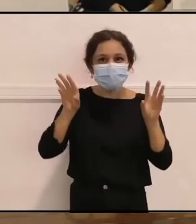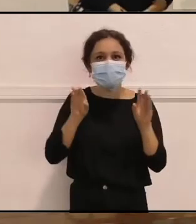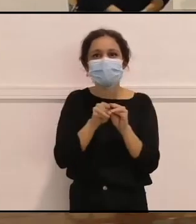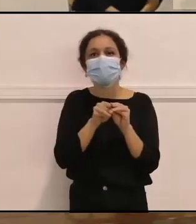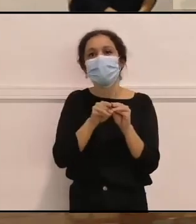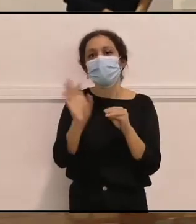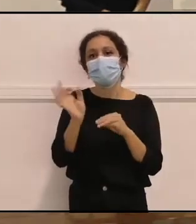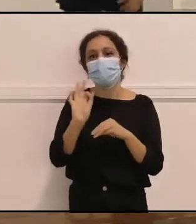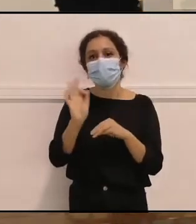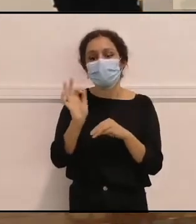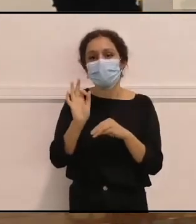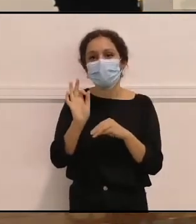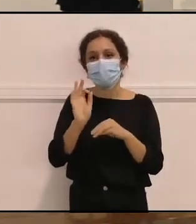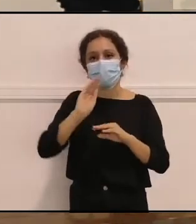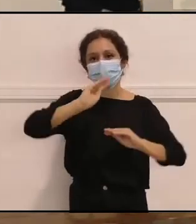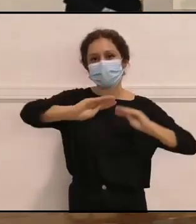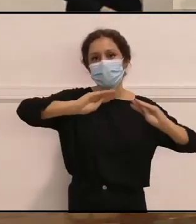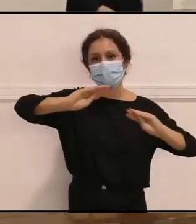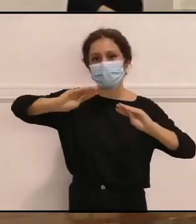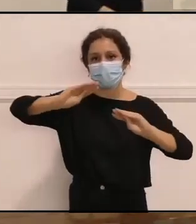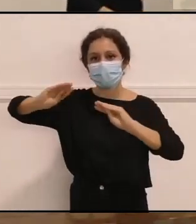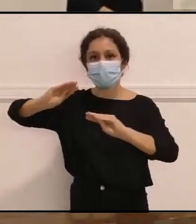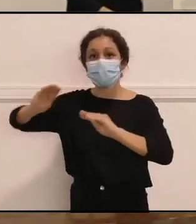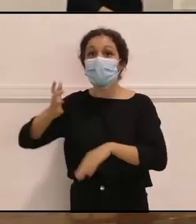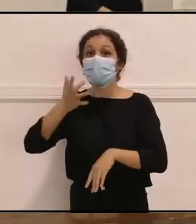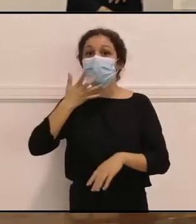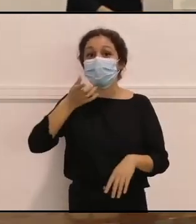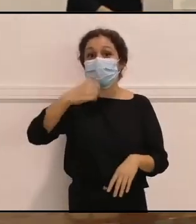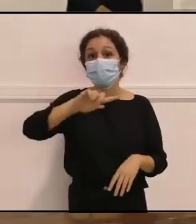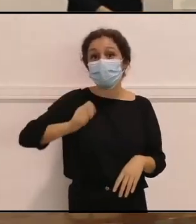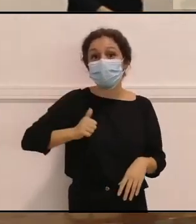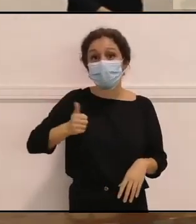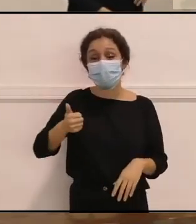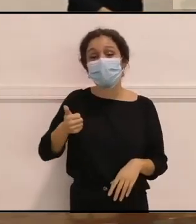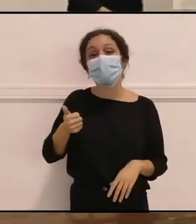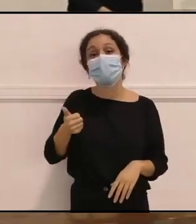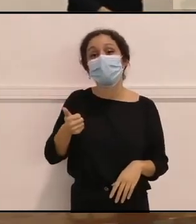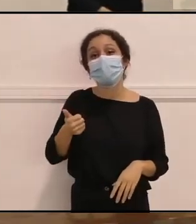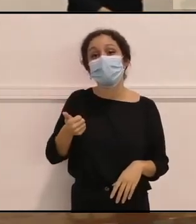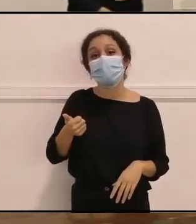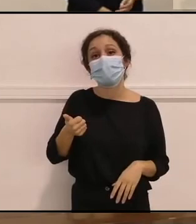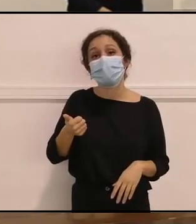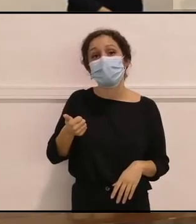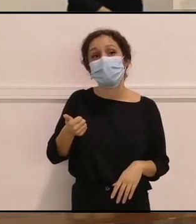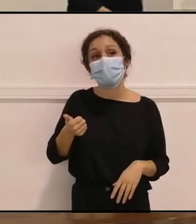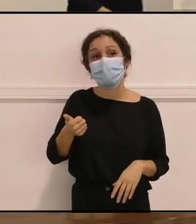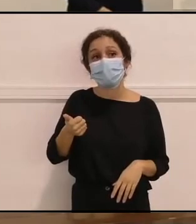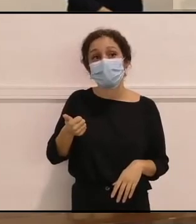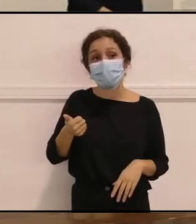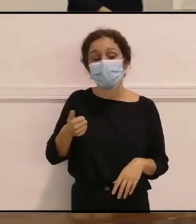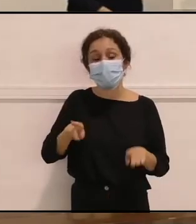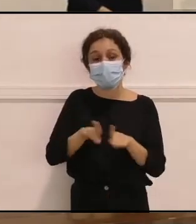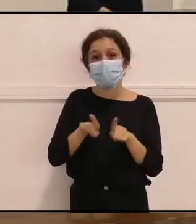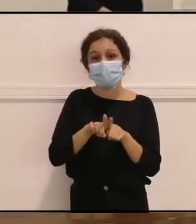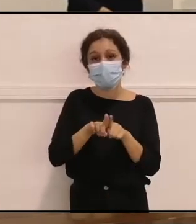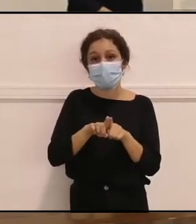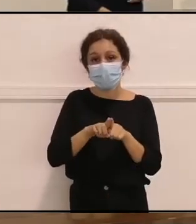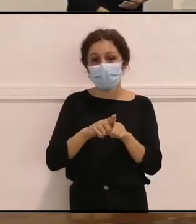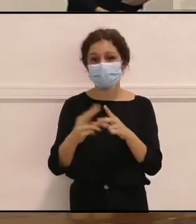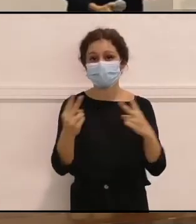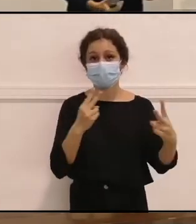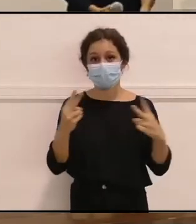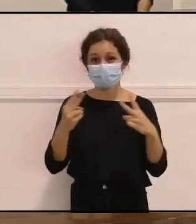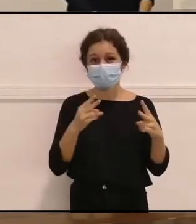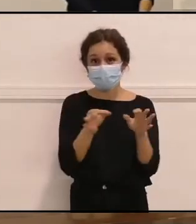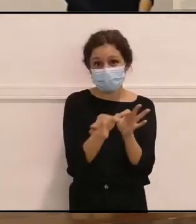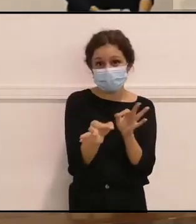o de llamamiento. Si ahora tienen la oportunidad de dirigirse, no solo la gente que nos está viendo a través del streaming, sino a las